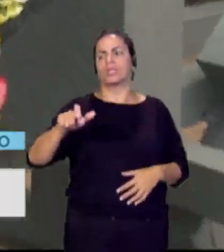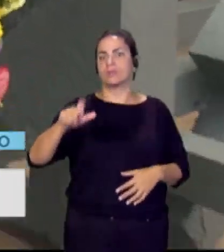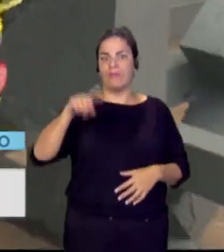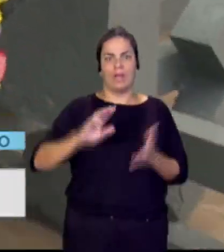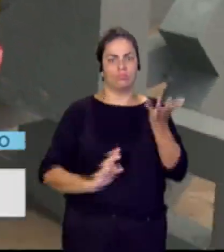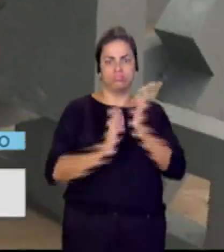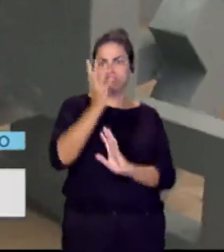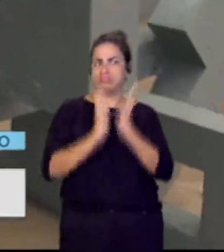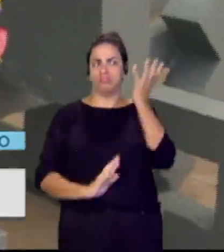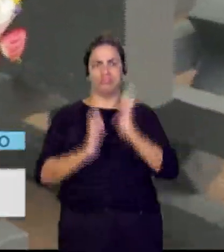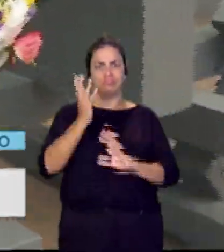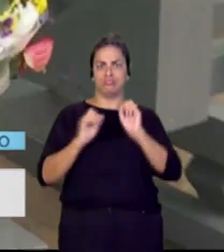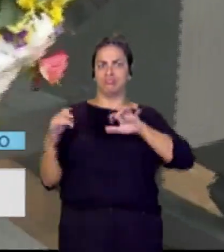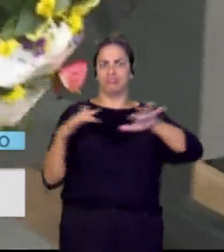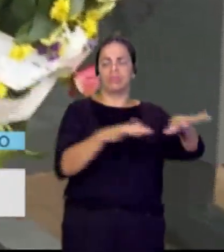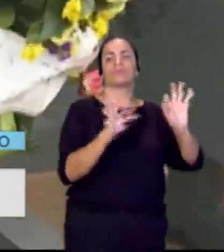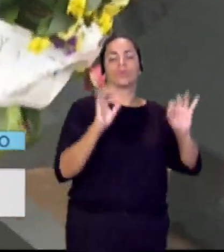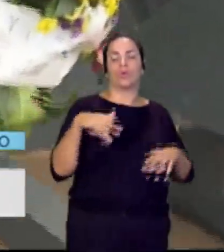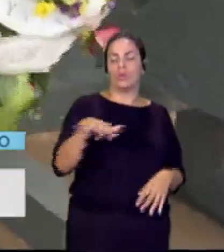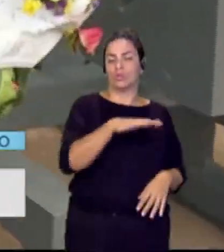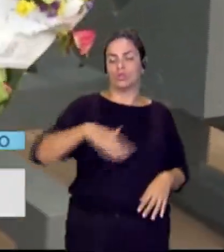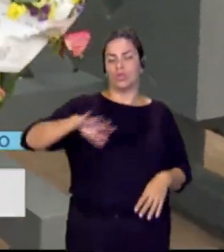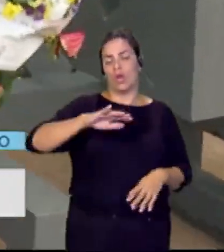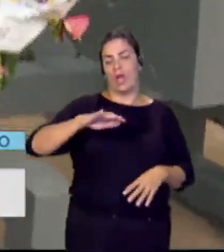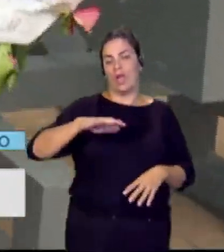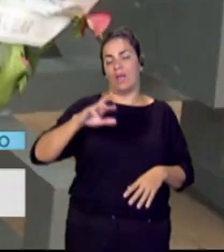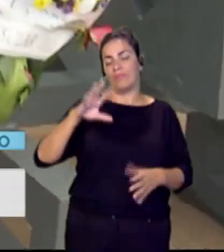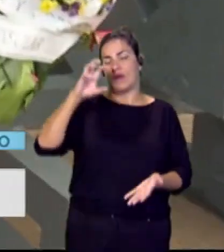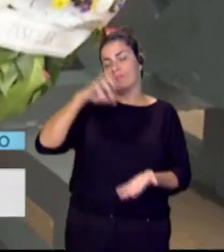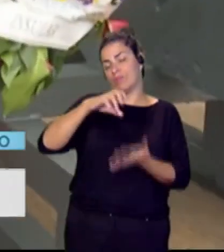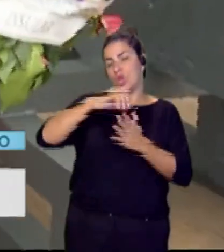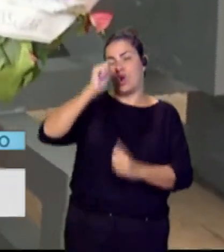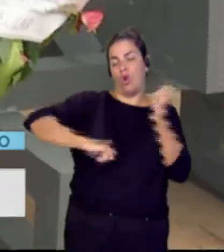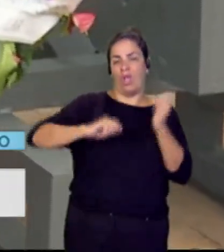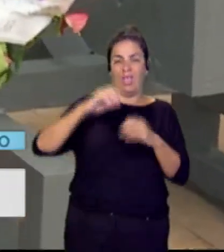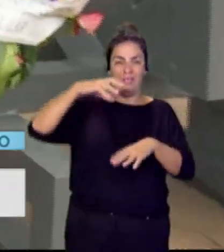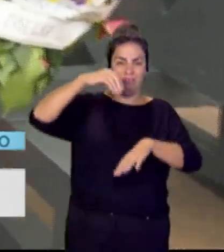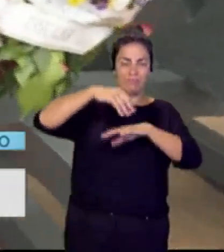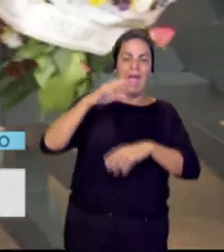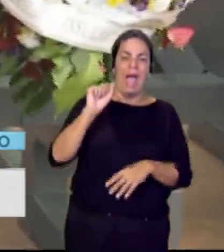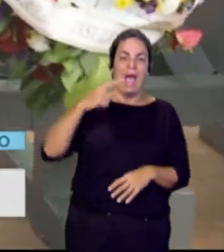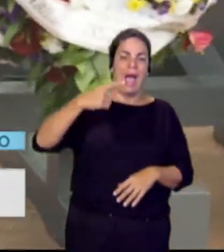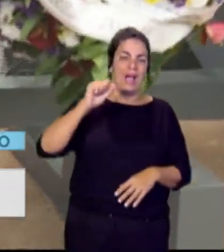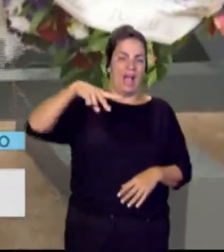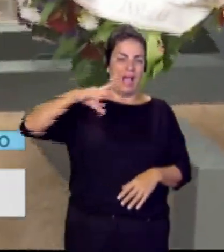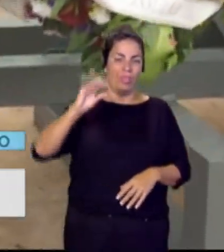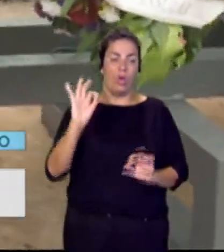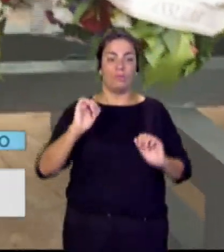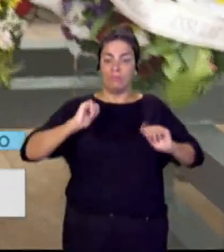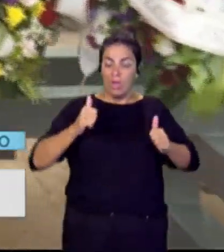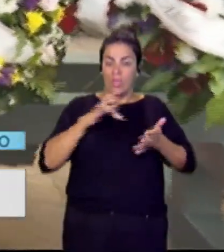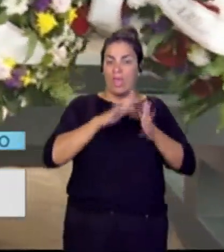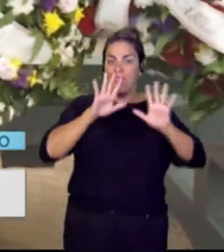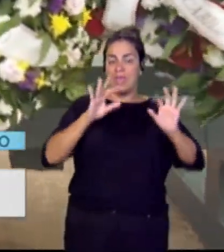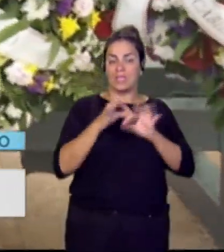fuego en esta zona, la que nos encontramos en esta zona del Roqueagando. Empezó como un pequeño conato de incendio el 10 de septiembre, pero